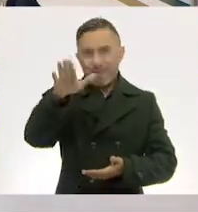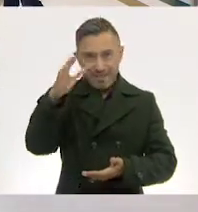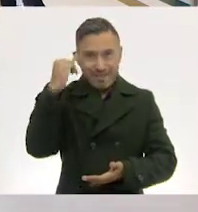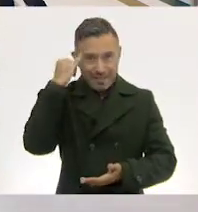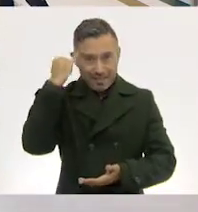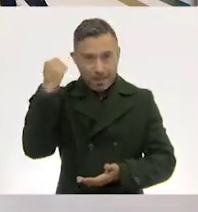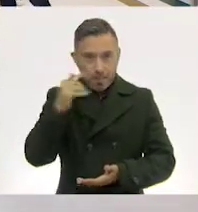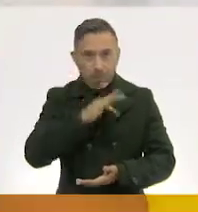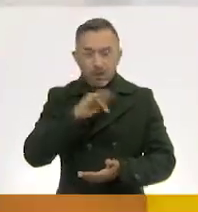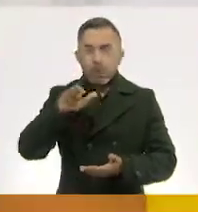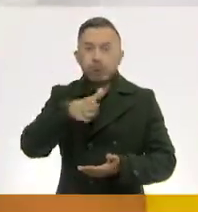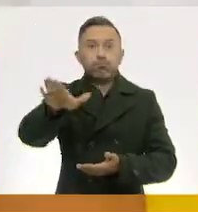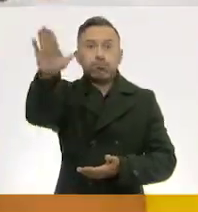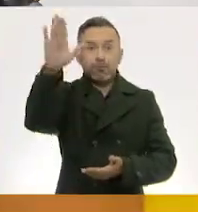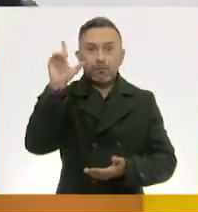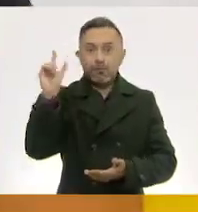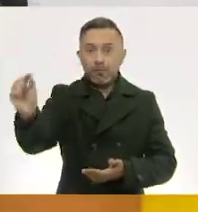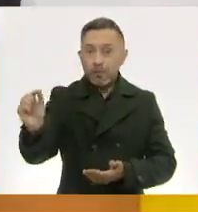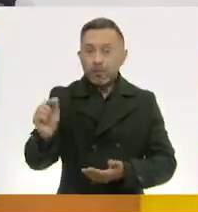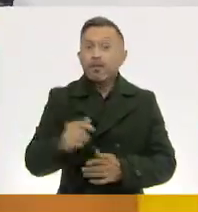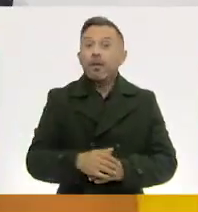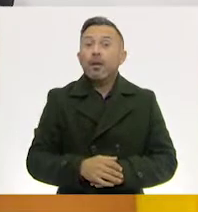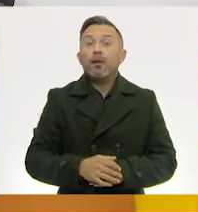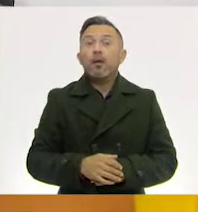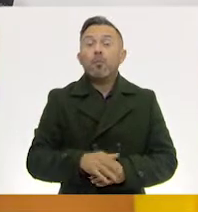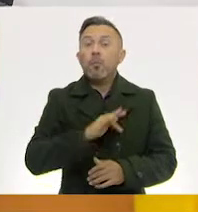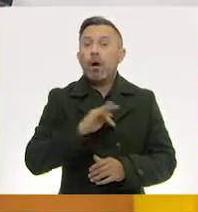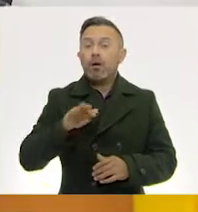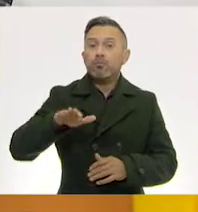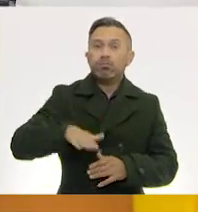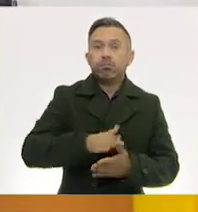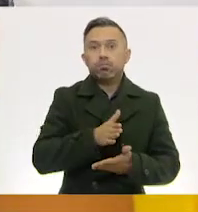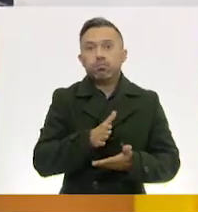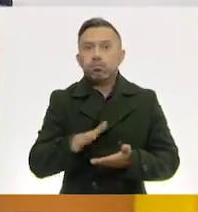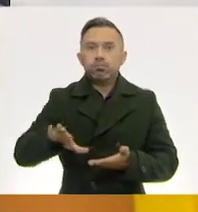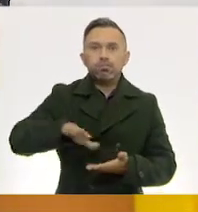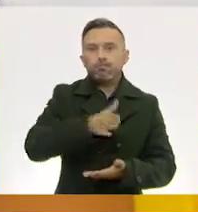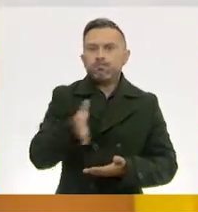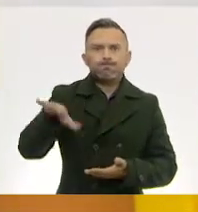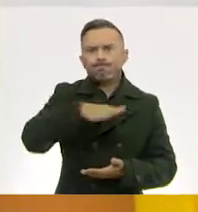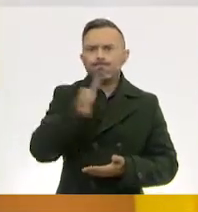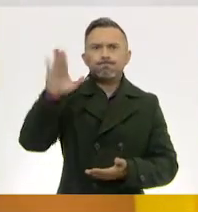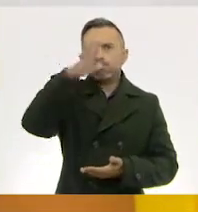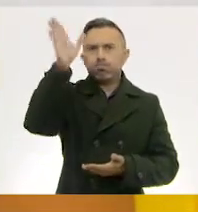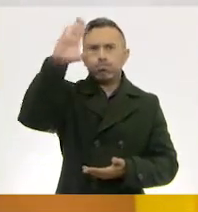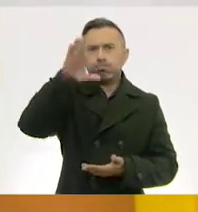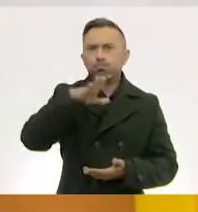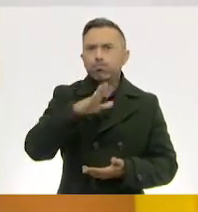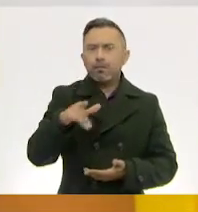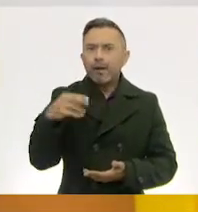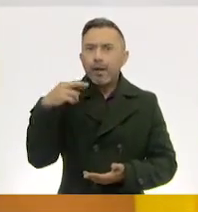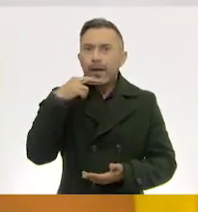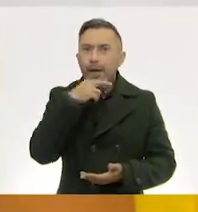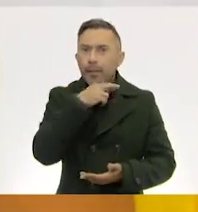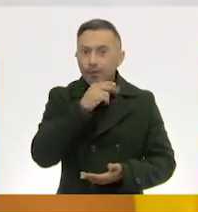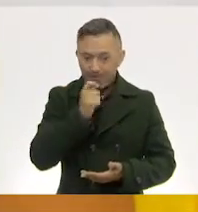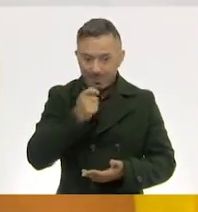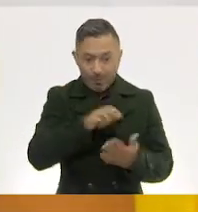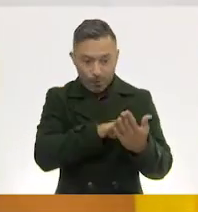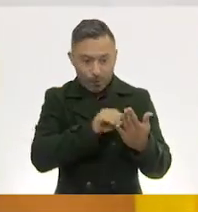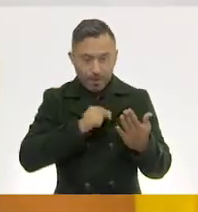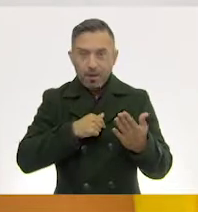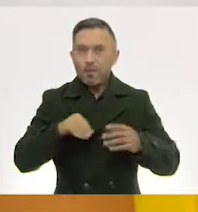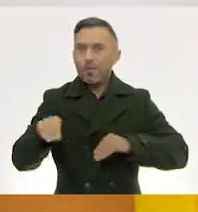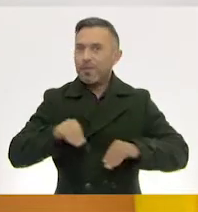entonces podemos volar y entonces la hoja se empieza a mover más rápido. Los movimientos son más rápidos. Así